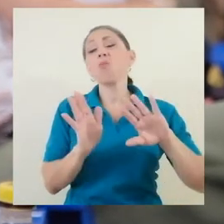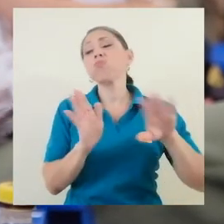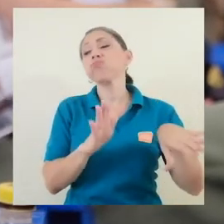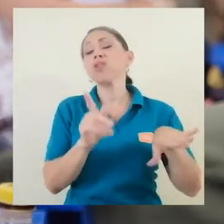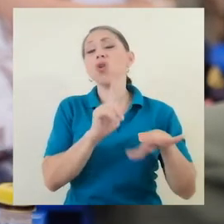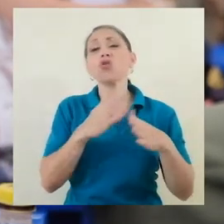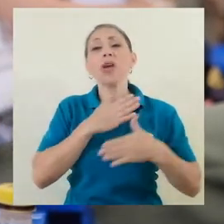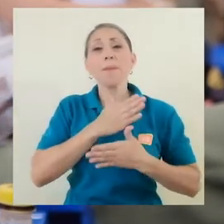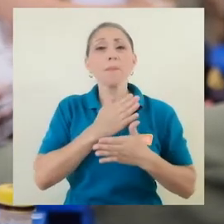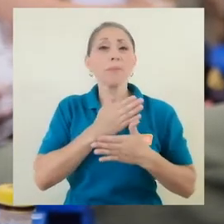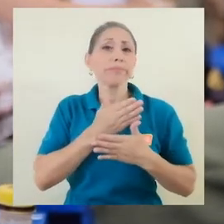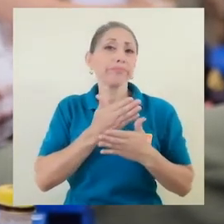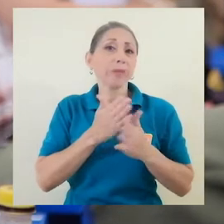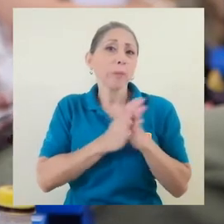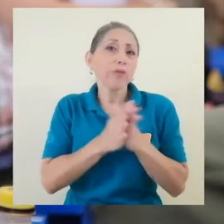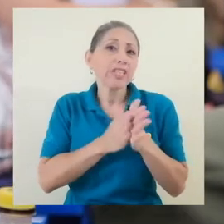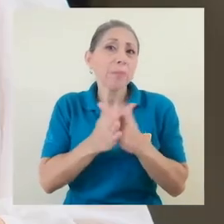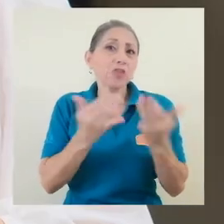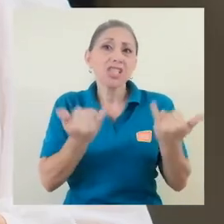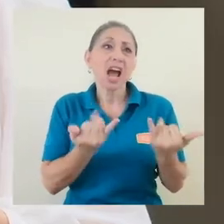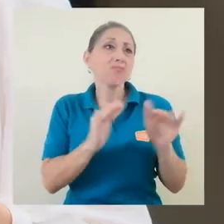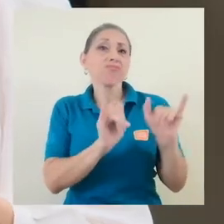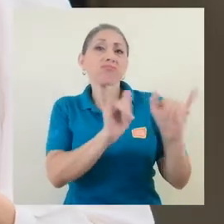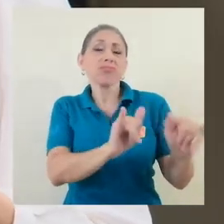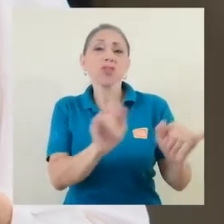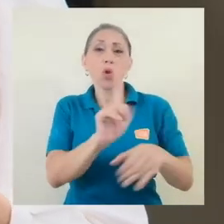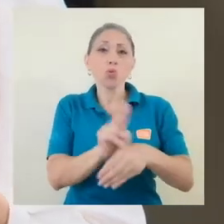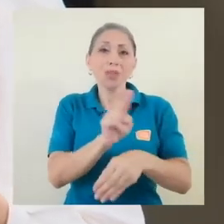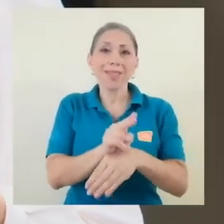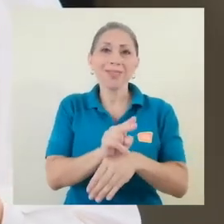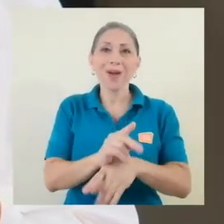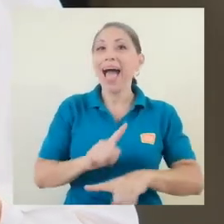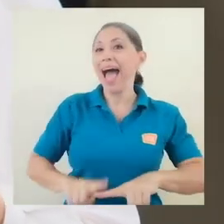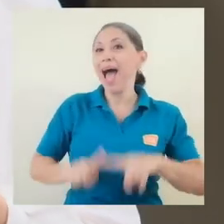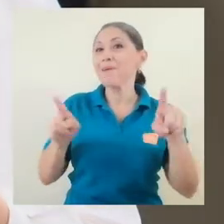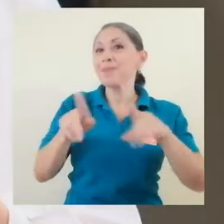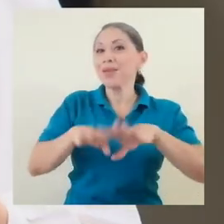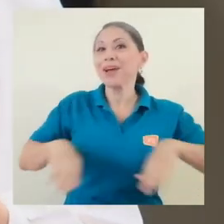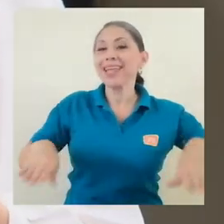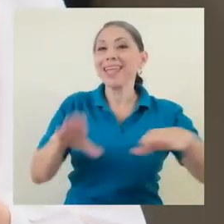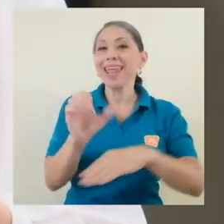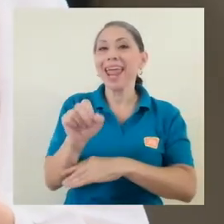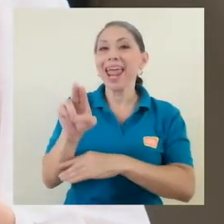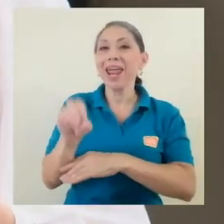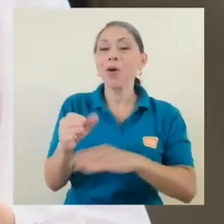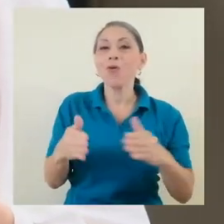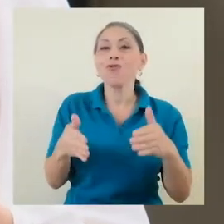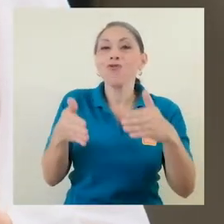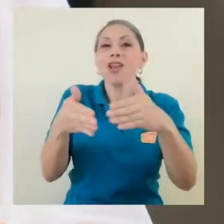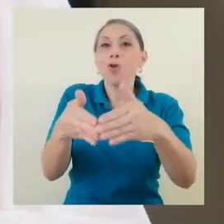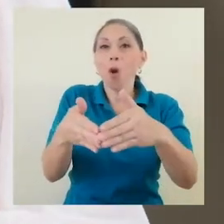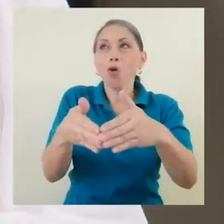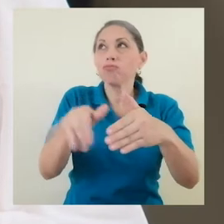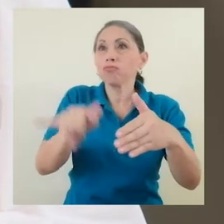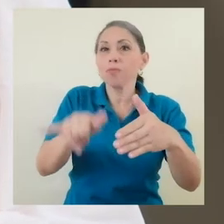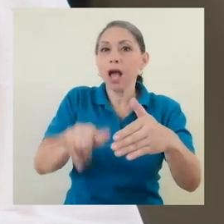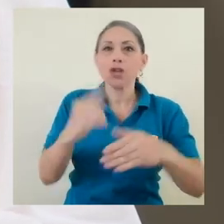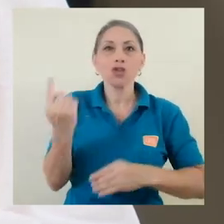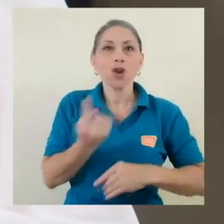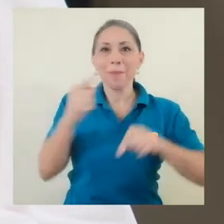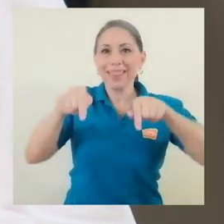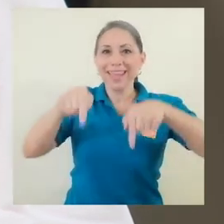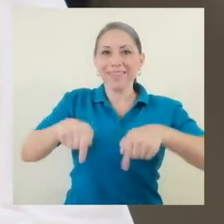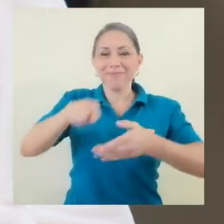ya no les estamos dando uso. Ahora bien, como espacio, el Ecorincón está ubicado únicamente aquí en la Escuela de